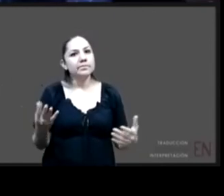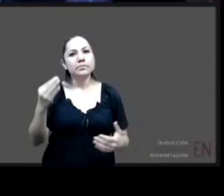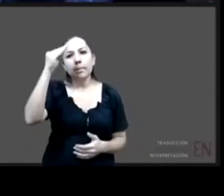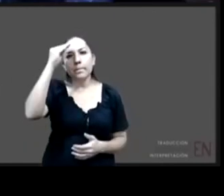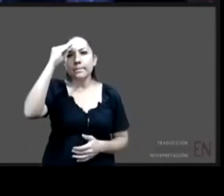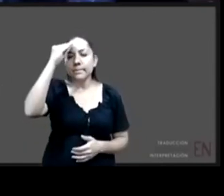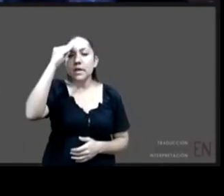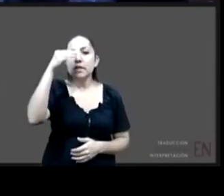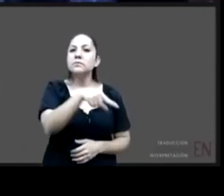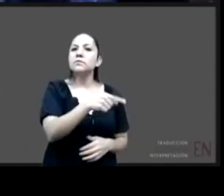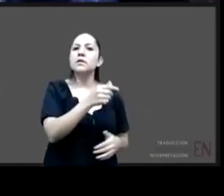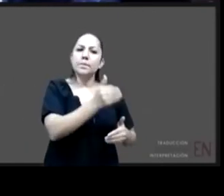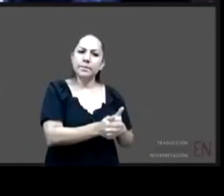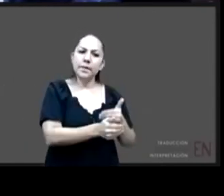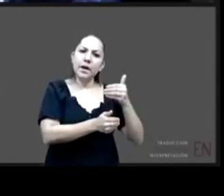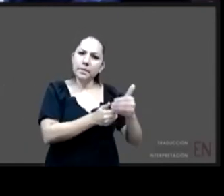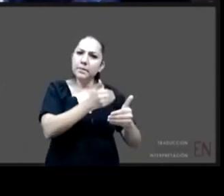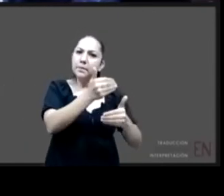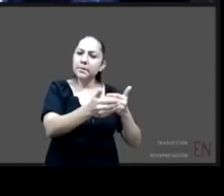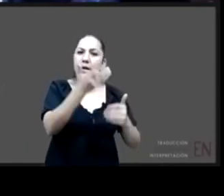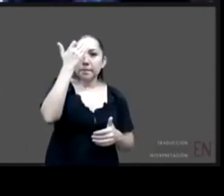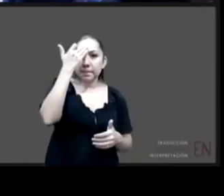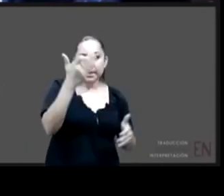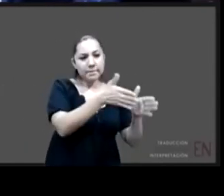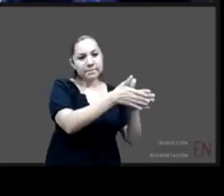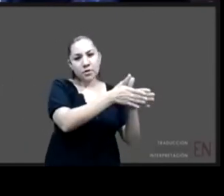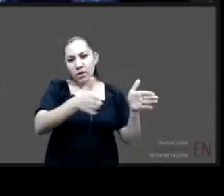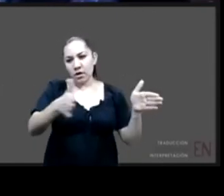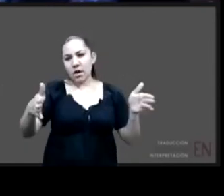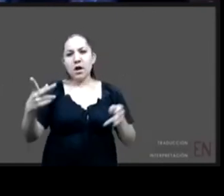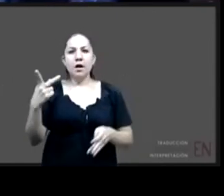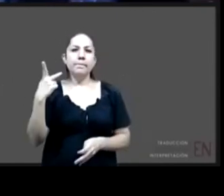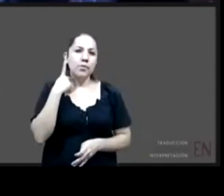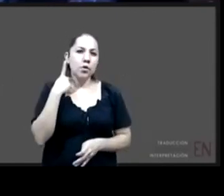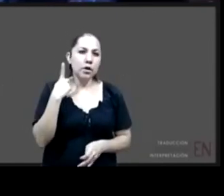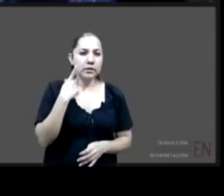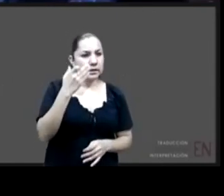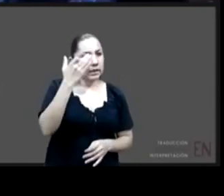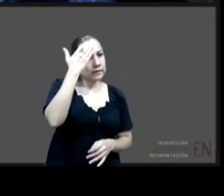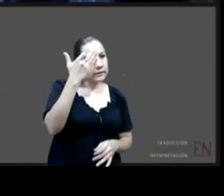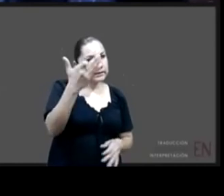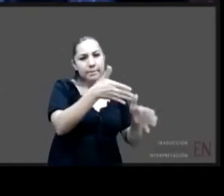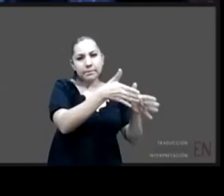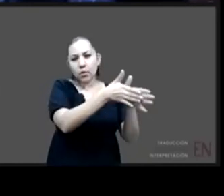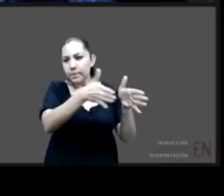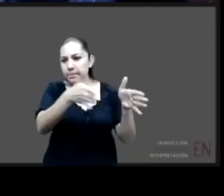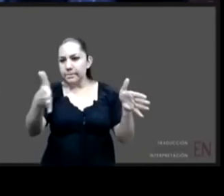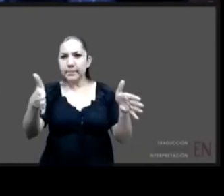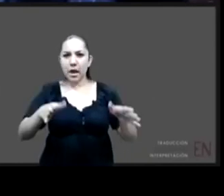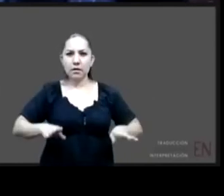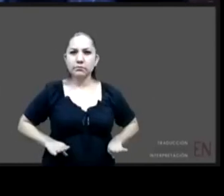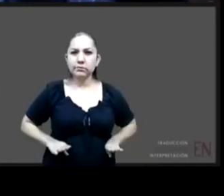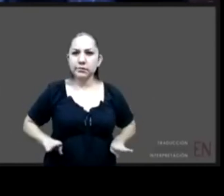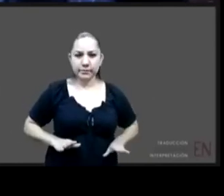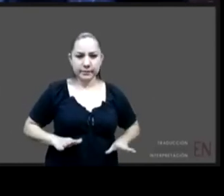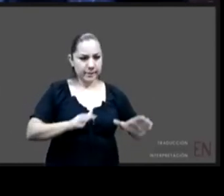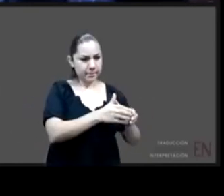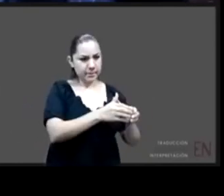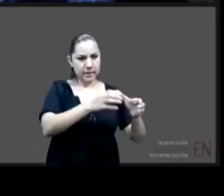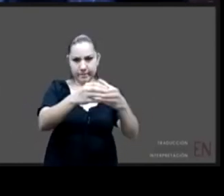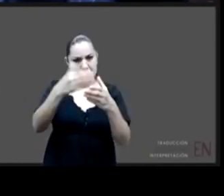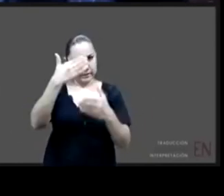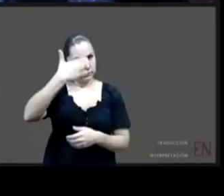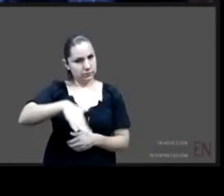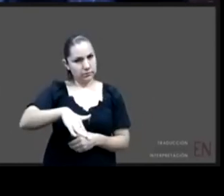digamos políticos y que se requieren para las procuradurías y las instituciones pero poder darle